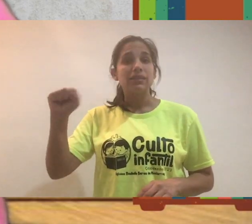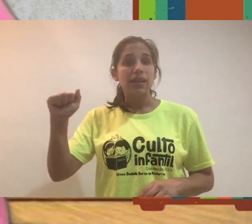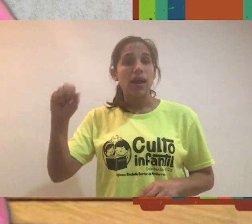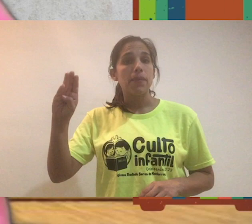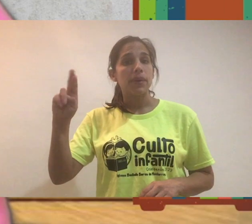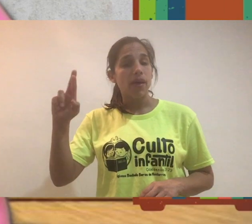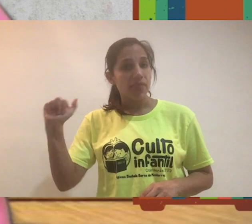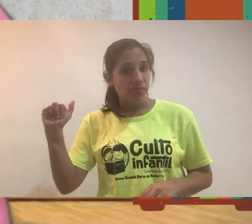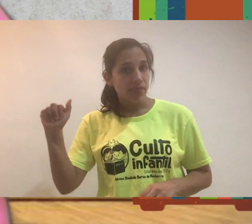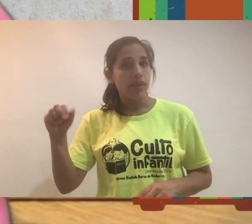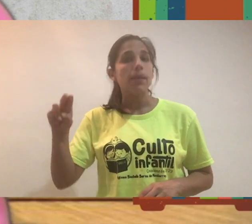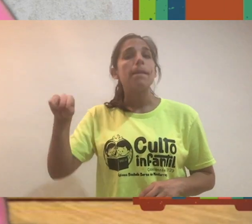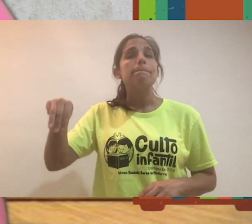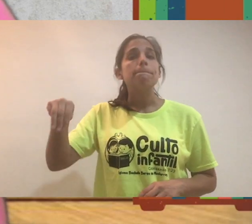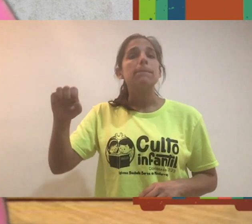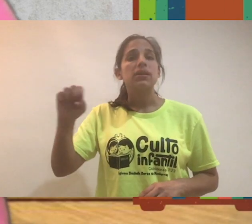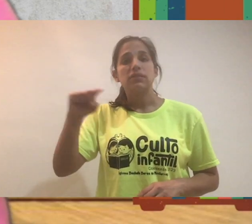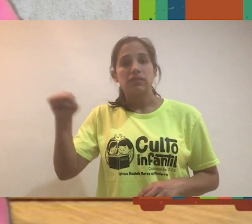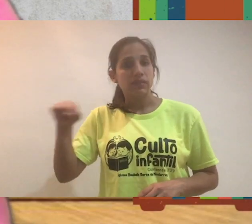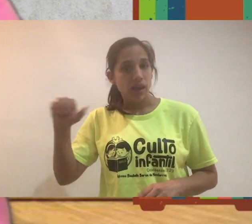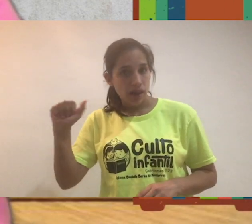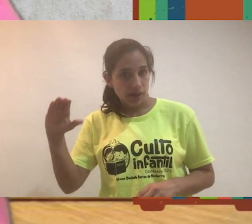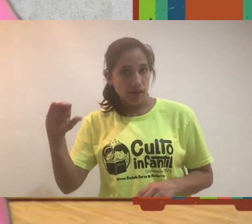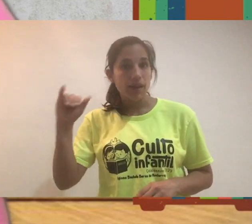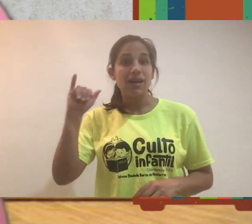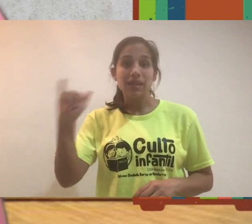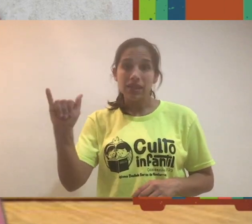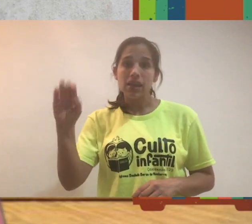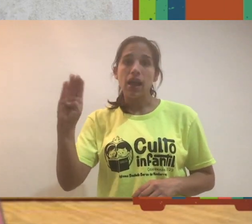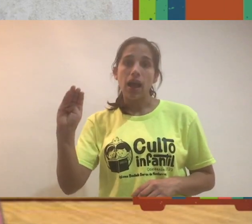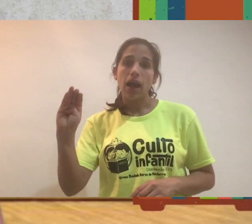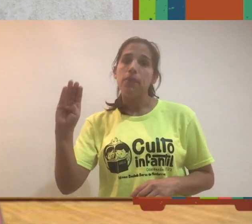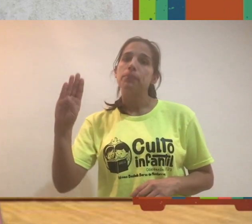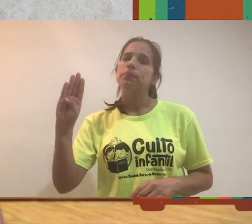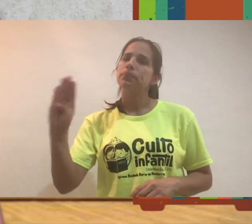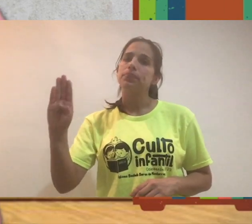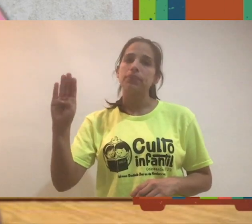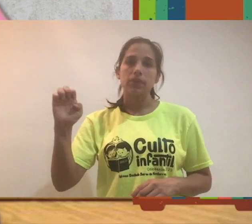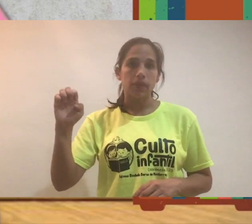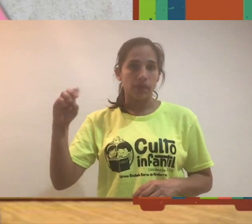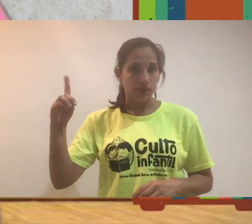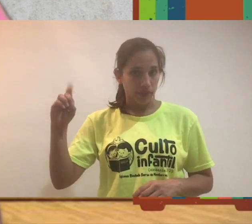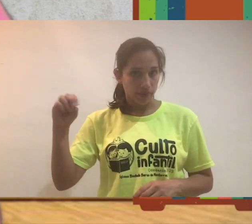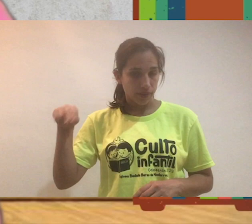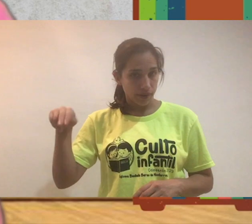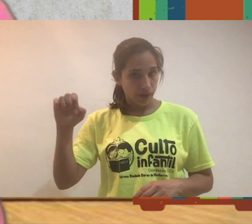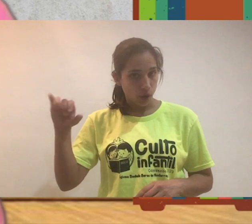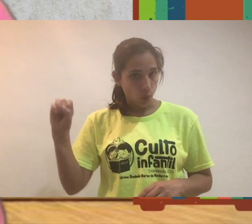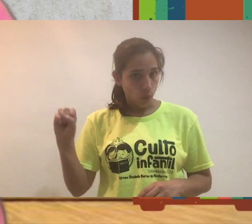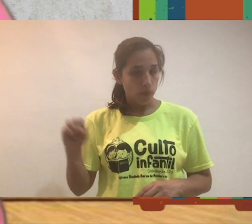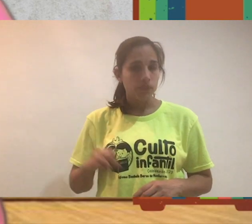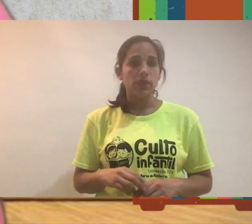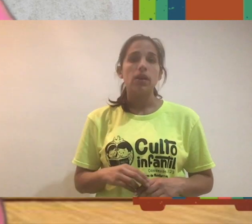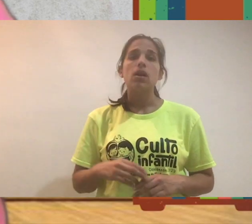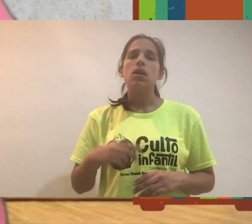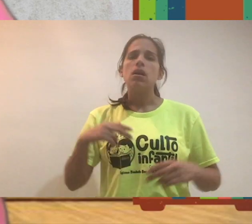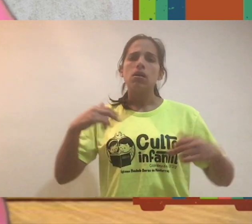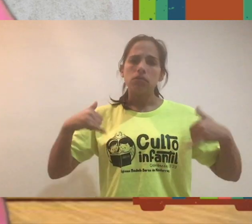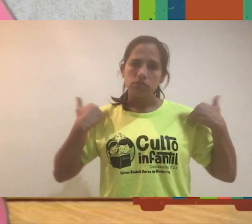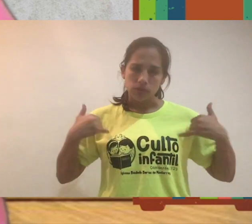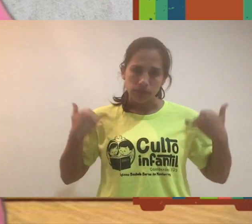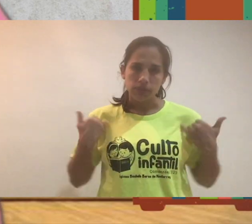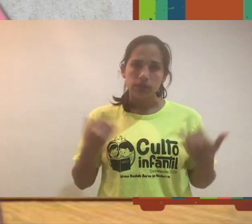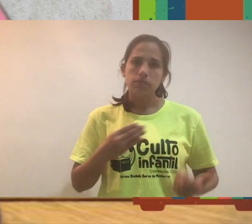Sadrach, Mesach y Abednego. Estos jóvenes eran unos jóvenes sin